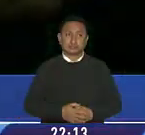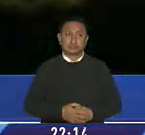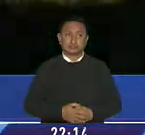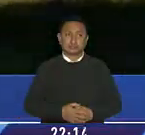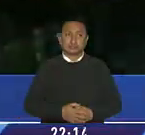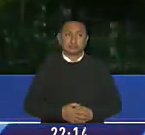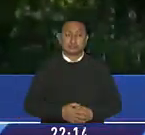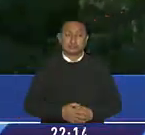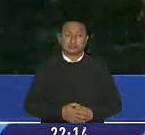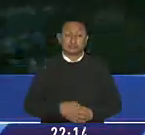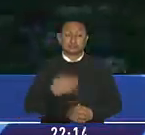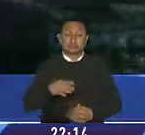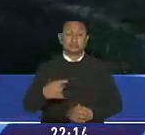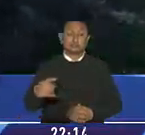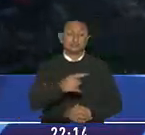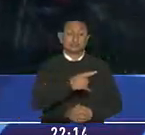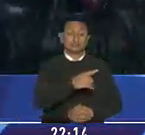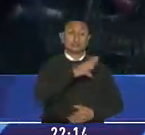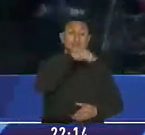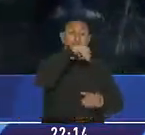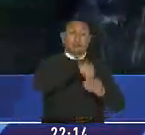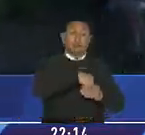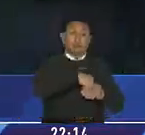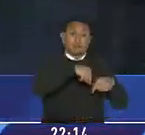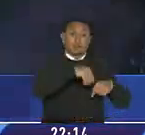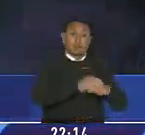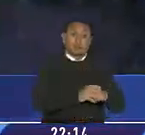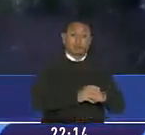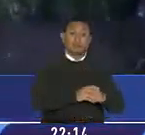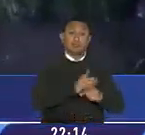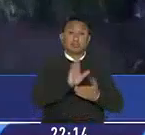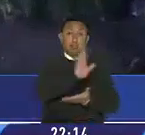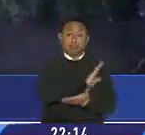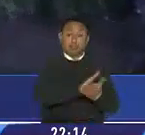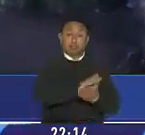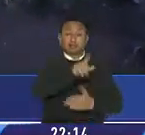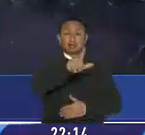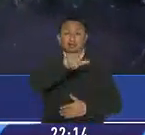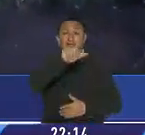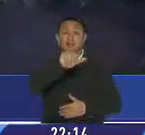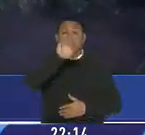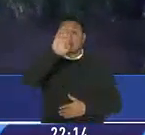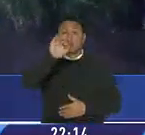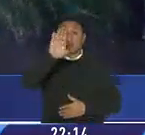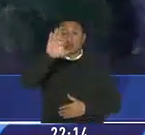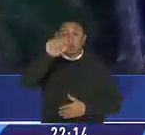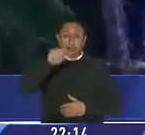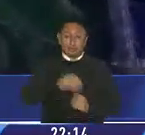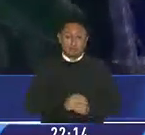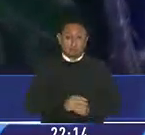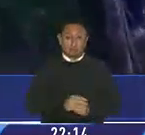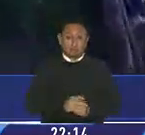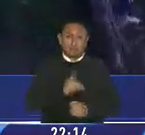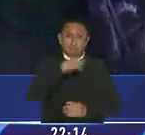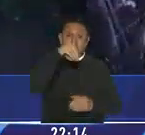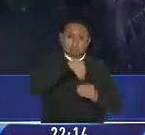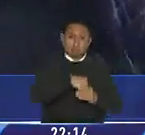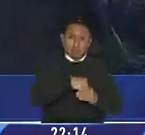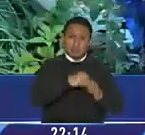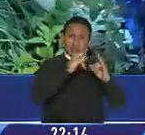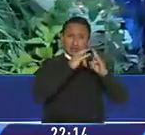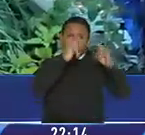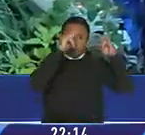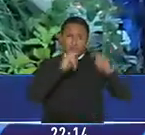Las balas retumbaron al interior de la quebrada de la bota a pocos metros de la vía Simón Bolívar. Al interior, unas covachas que